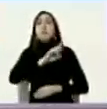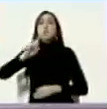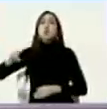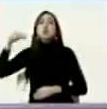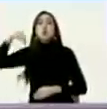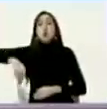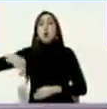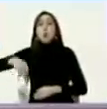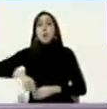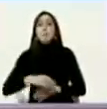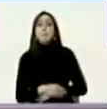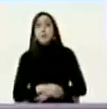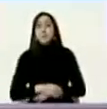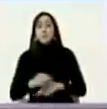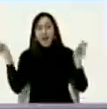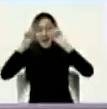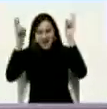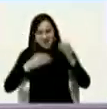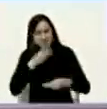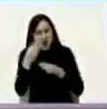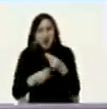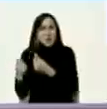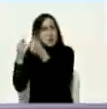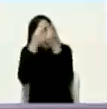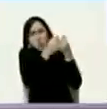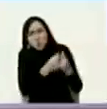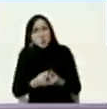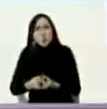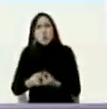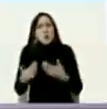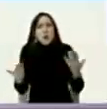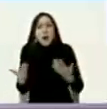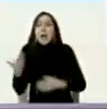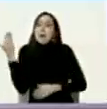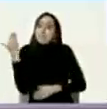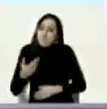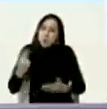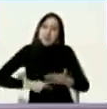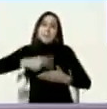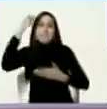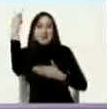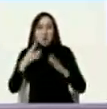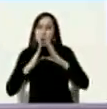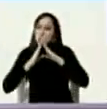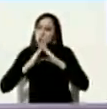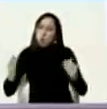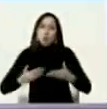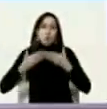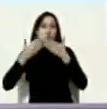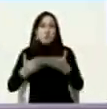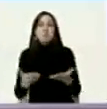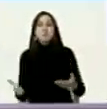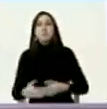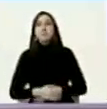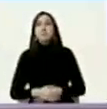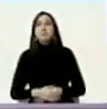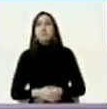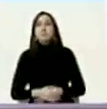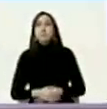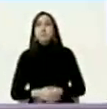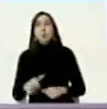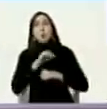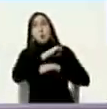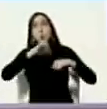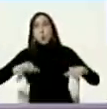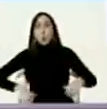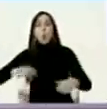el tema de la agenda económica productiva es un tema vital para todos en portuguesa en el Zul